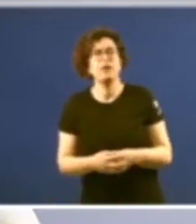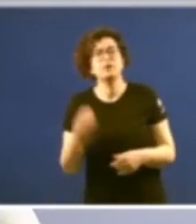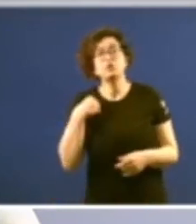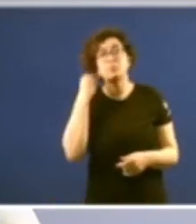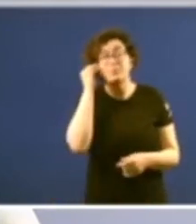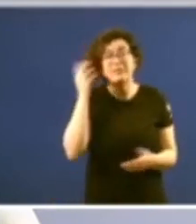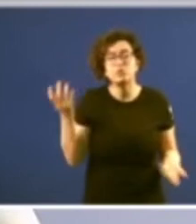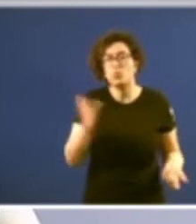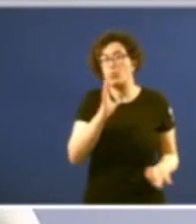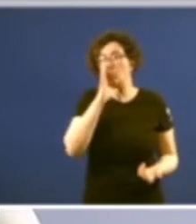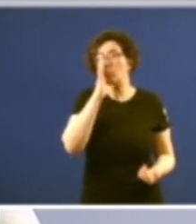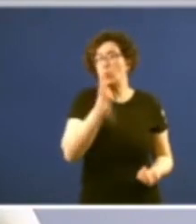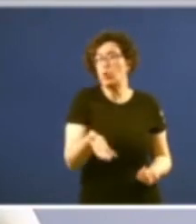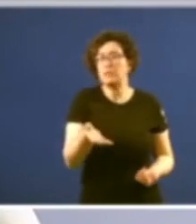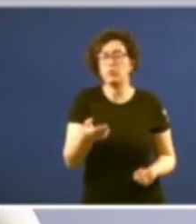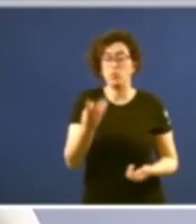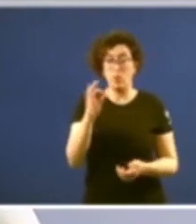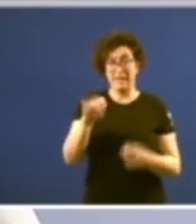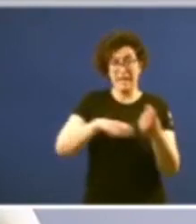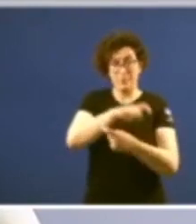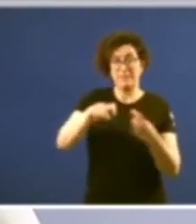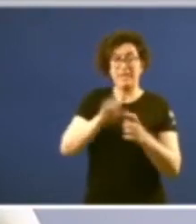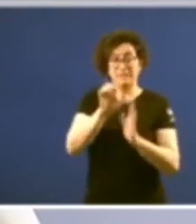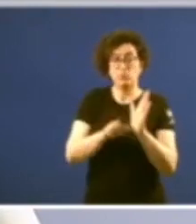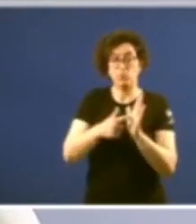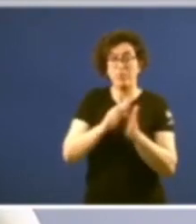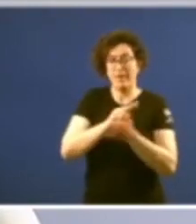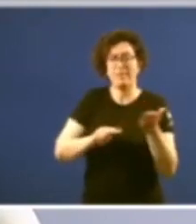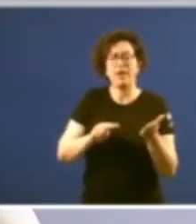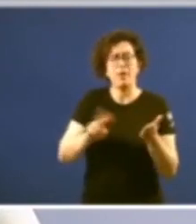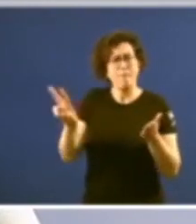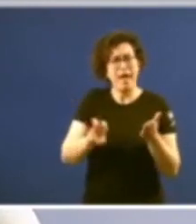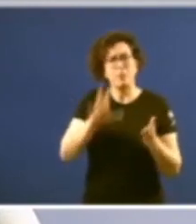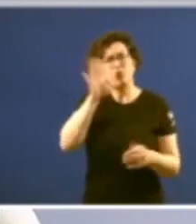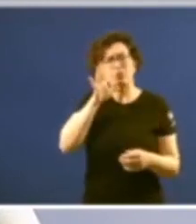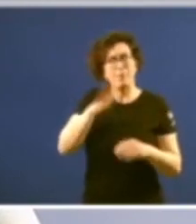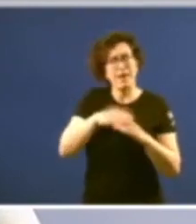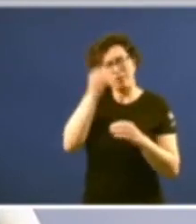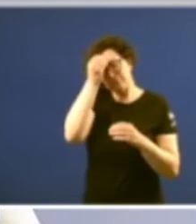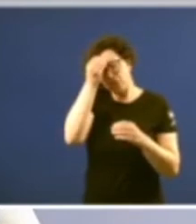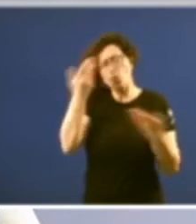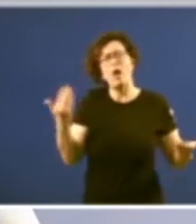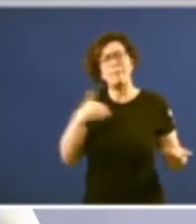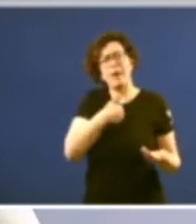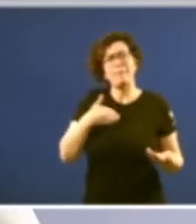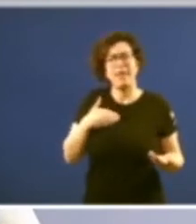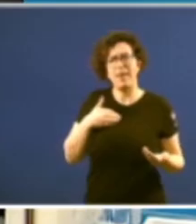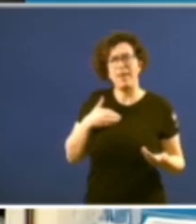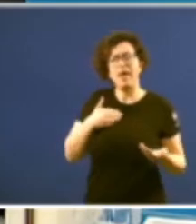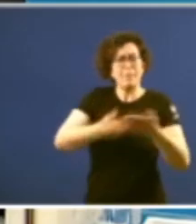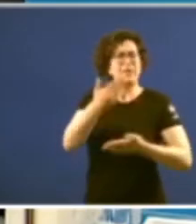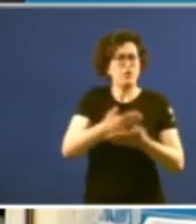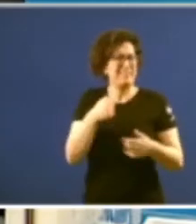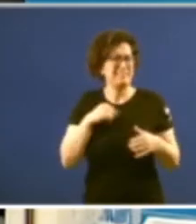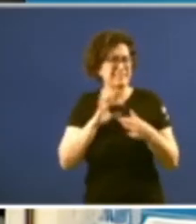o motivo do 40 aniversario do Estatuto de Galicia tamén é un bo motivo para replantezar cal é o papel do periodismo do jornalismo en general sobre